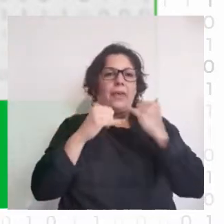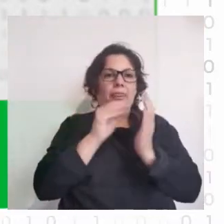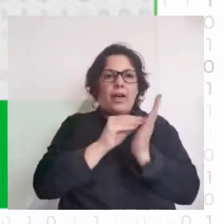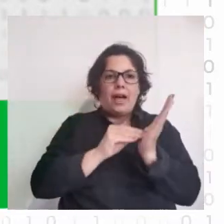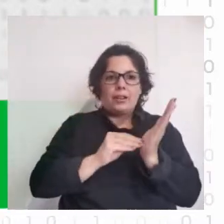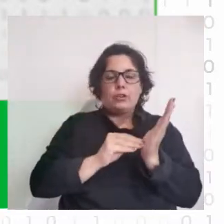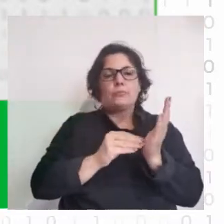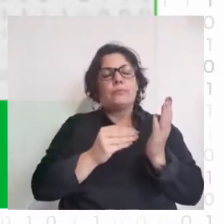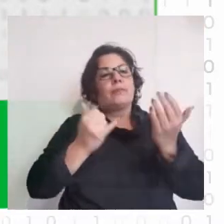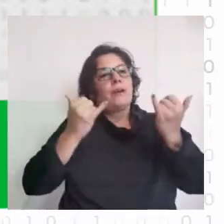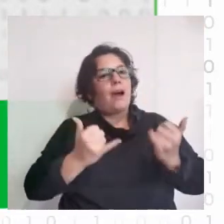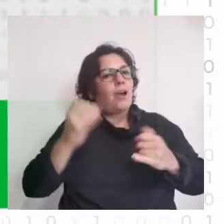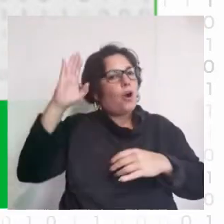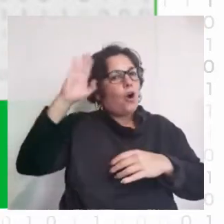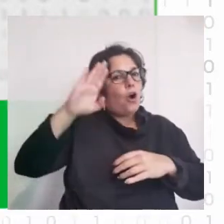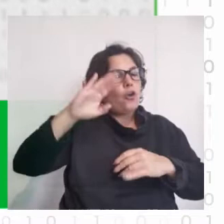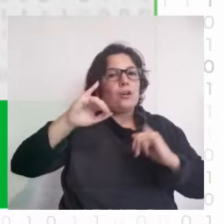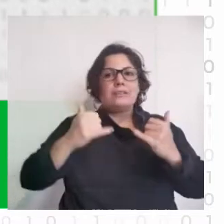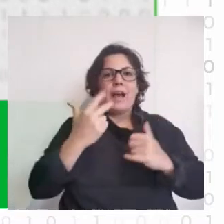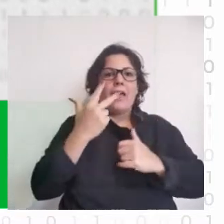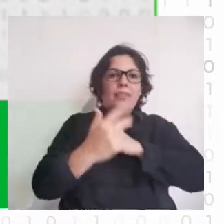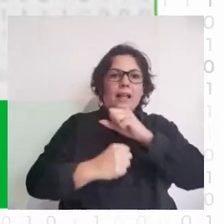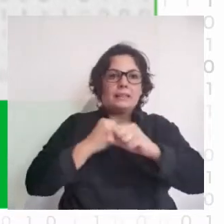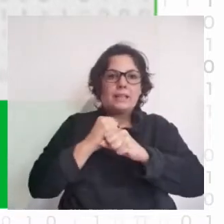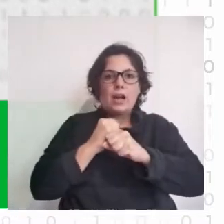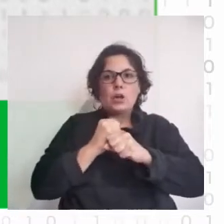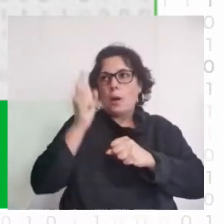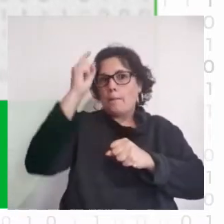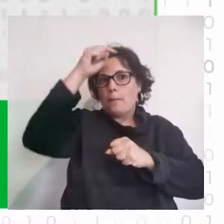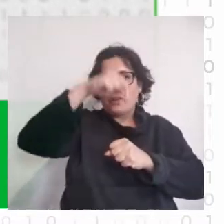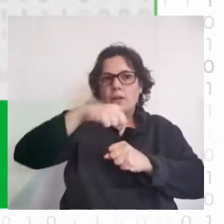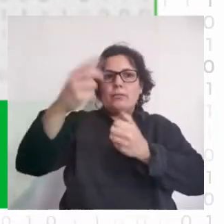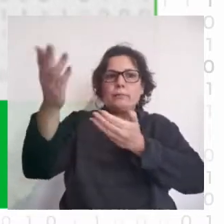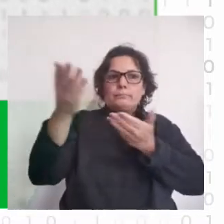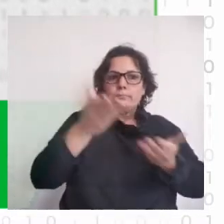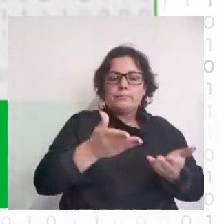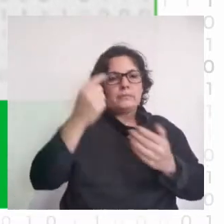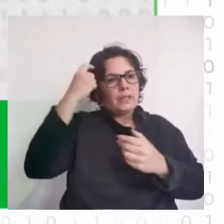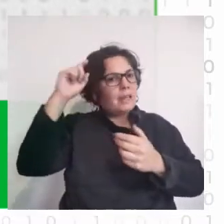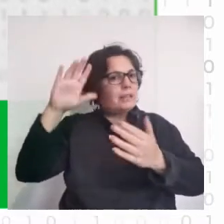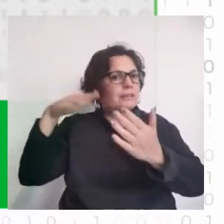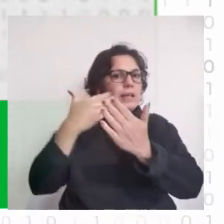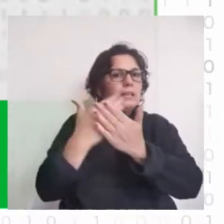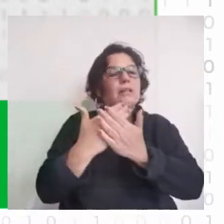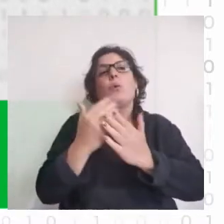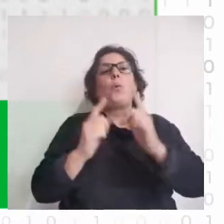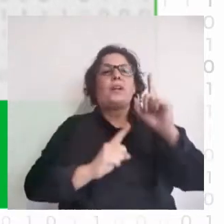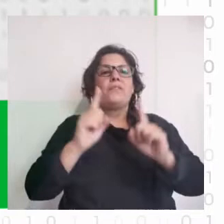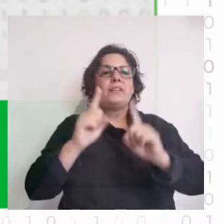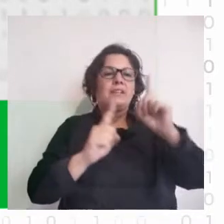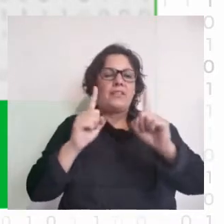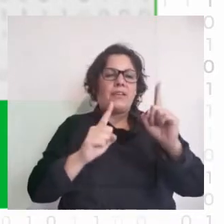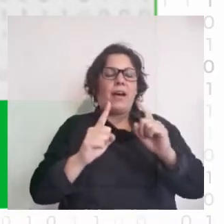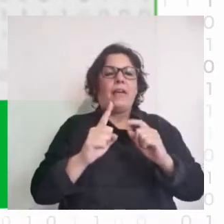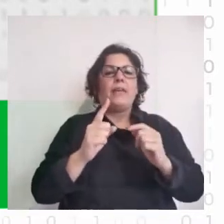el honor de que por tercer año consecutivo, Montevideo sea sede de esta iniciativa de la Universidad de Stanford, que además